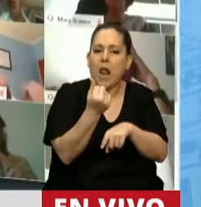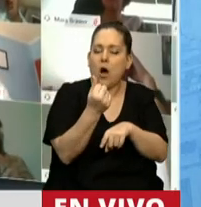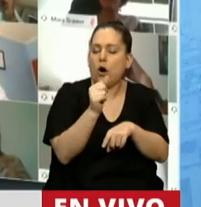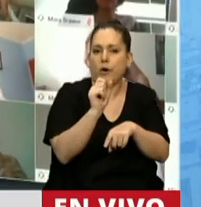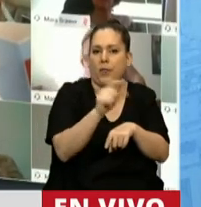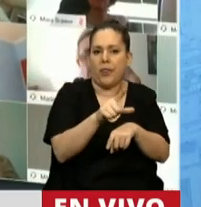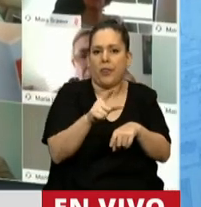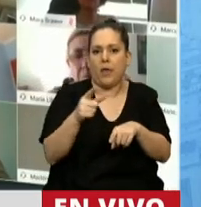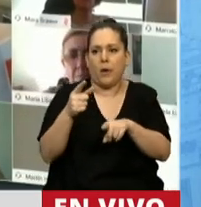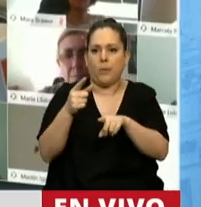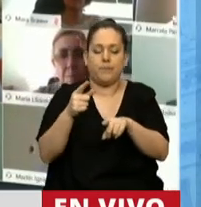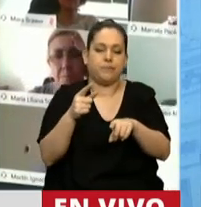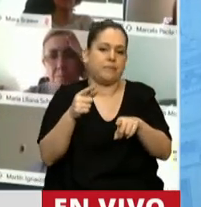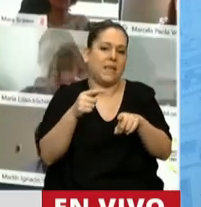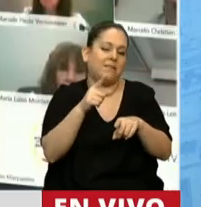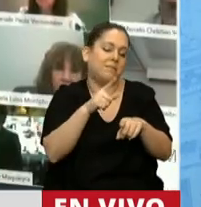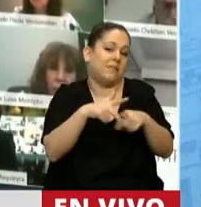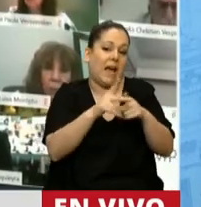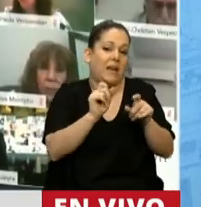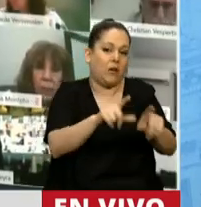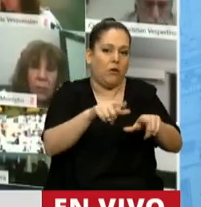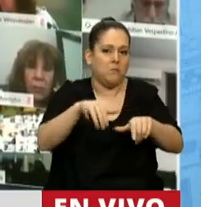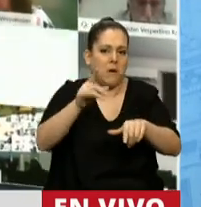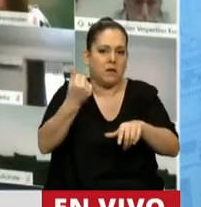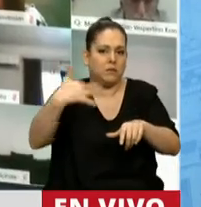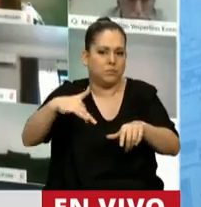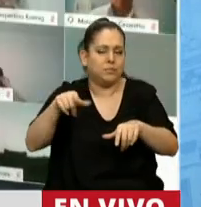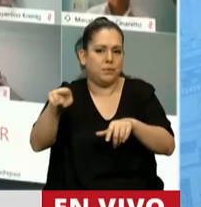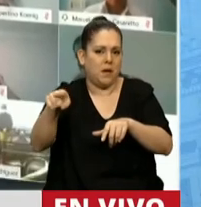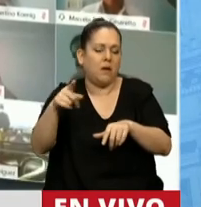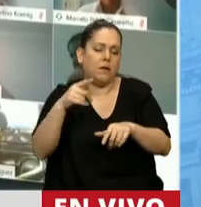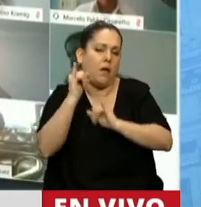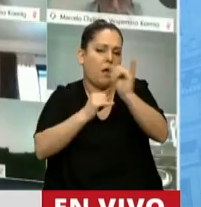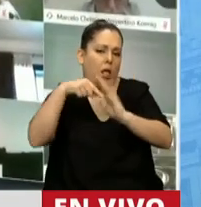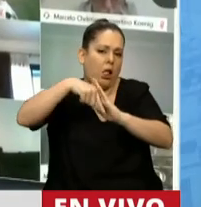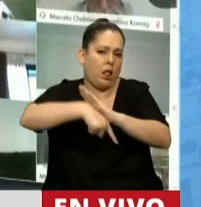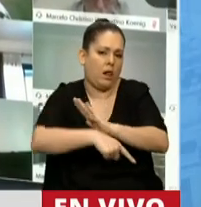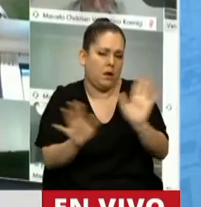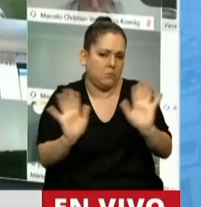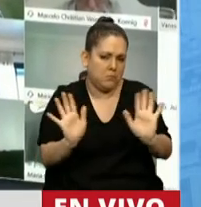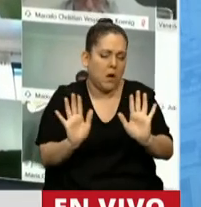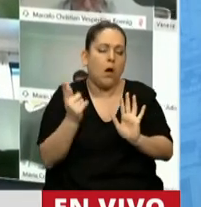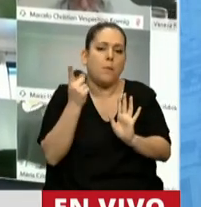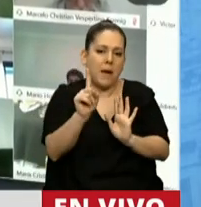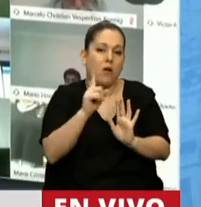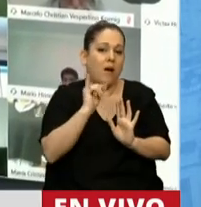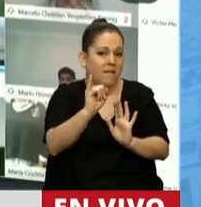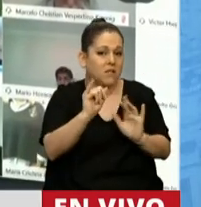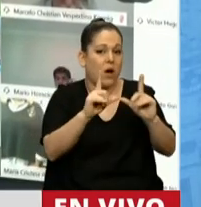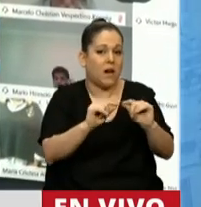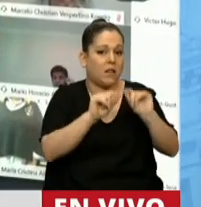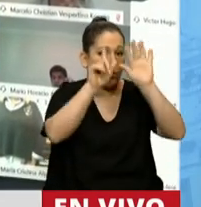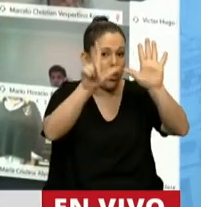que a valor de mercado vale mucho menos. Sería muy largo desarrollar el argumento no lo voy a poder hacer sigue advirtiendo que el artículo 7